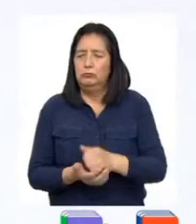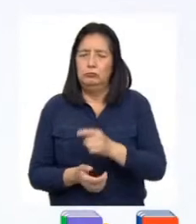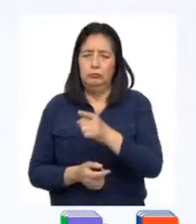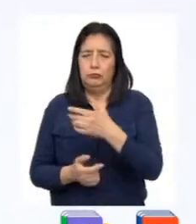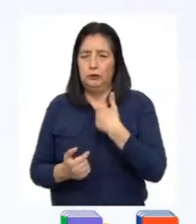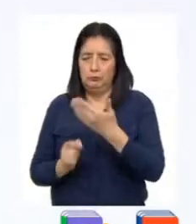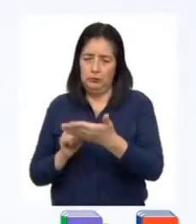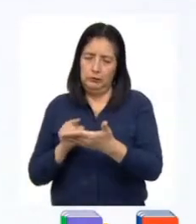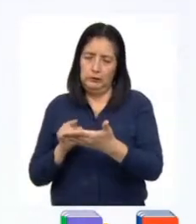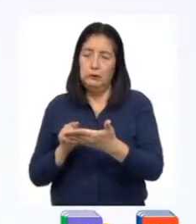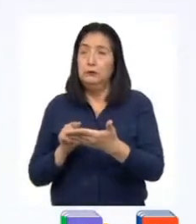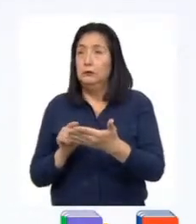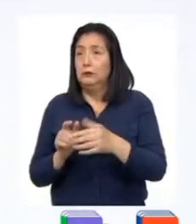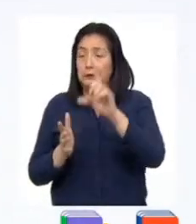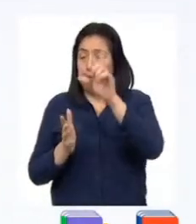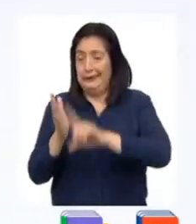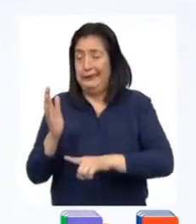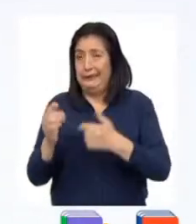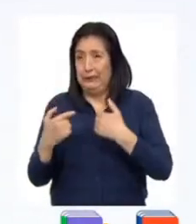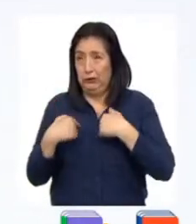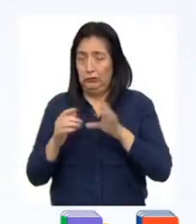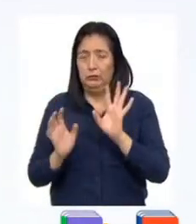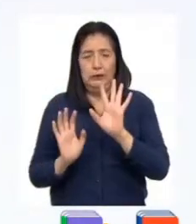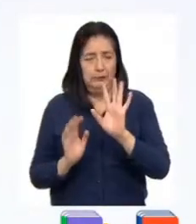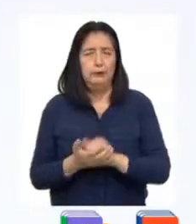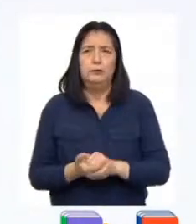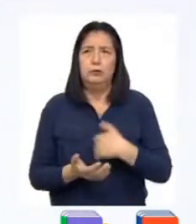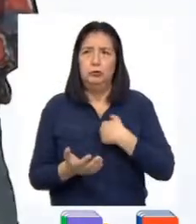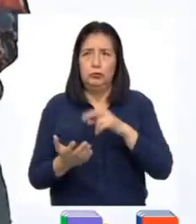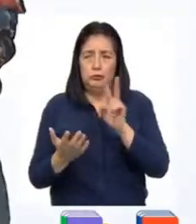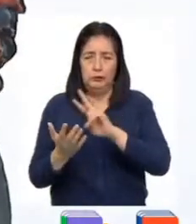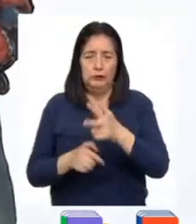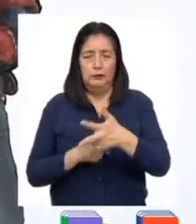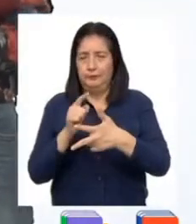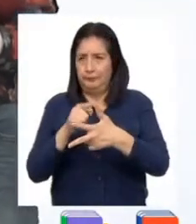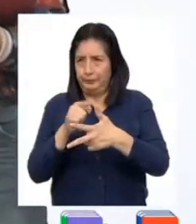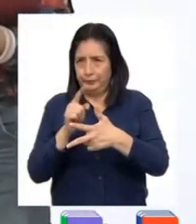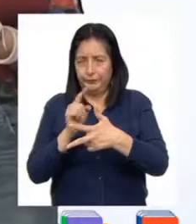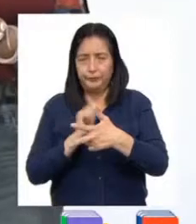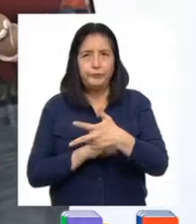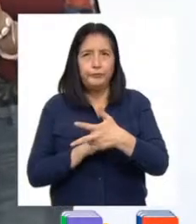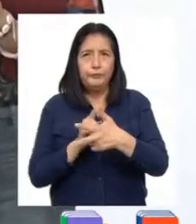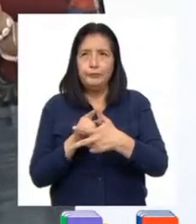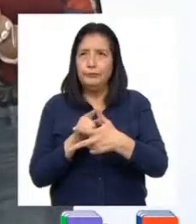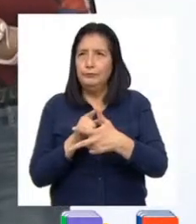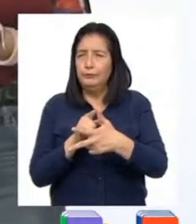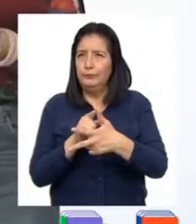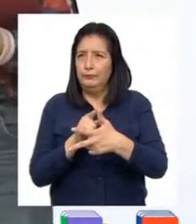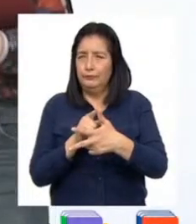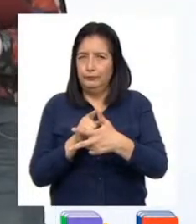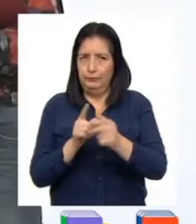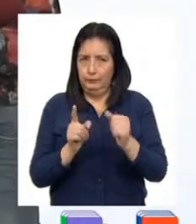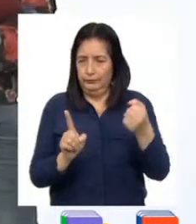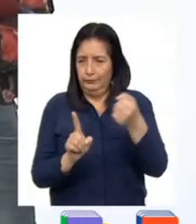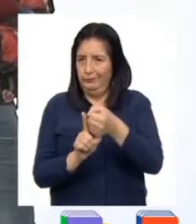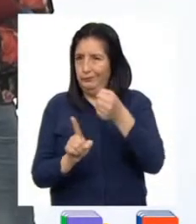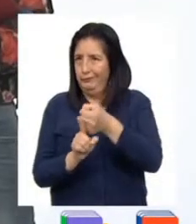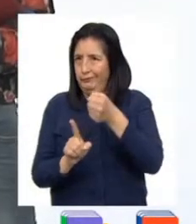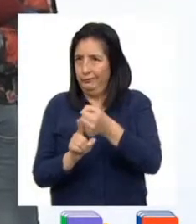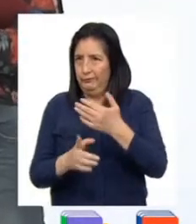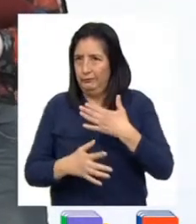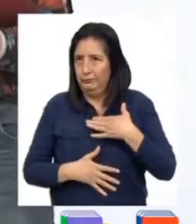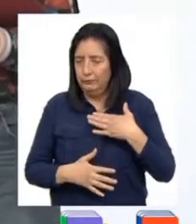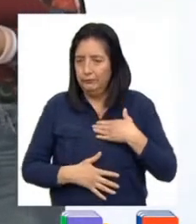verificarlo revisando la lista que hice. A ver, leeré punto por punto. El punto número 1 es... Incluye agresiones físicas,